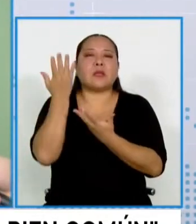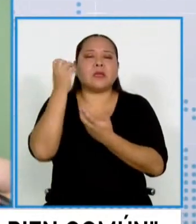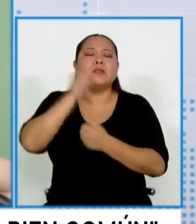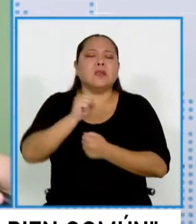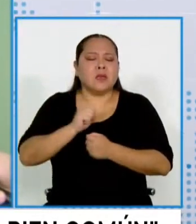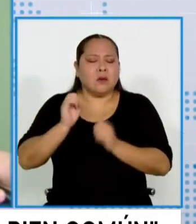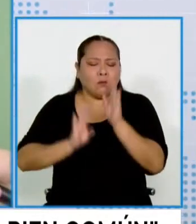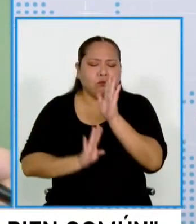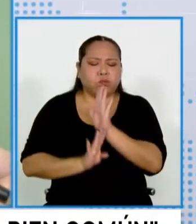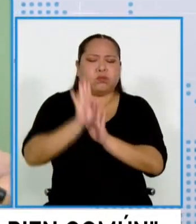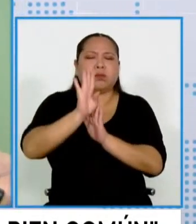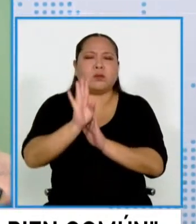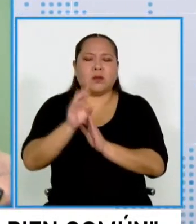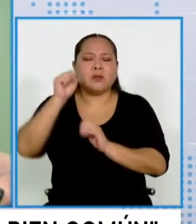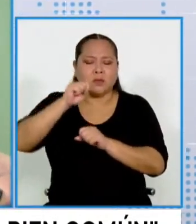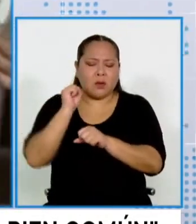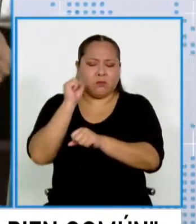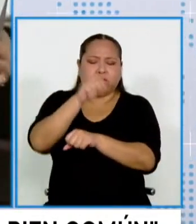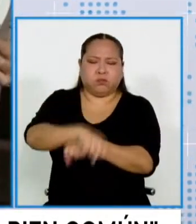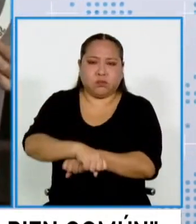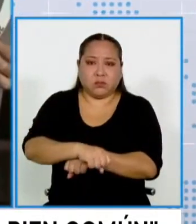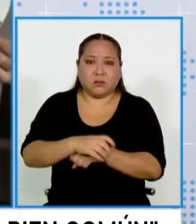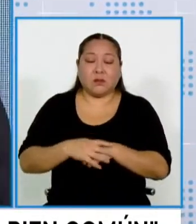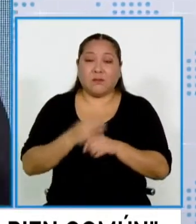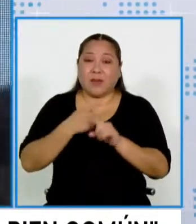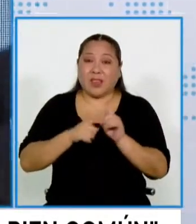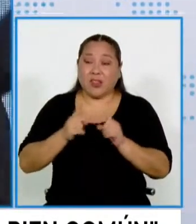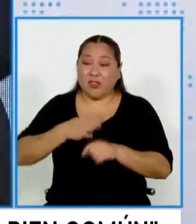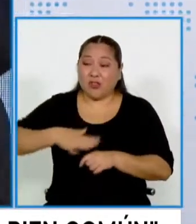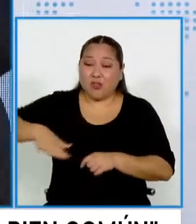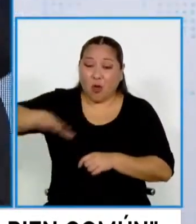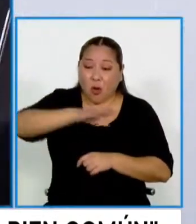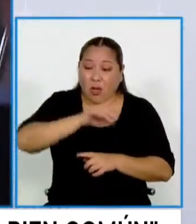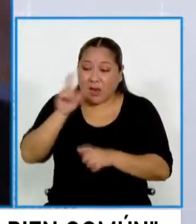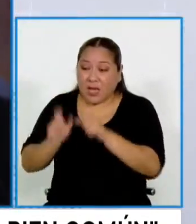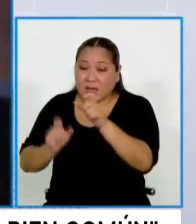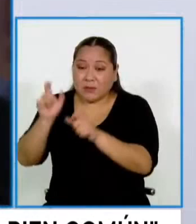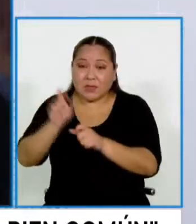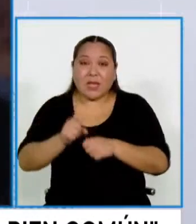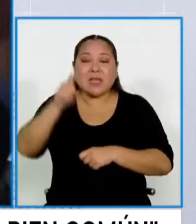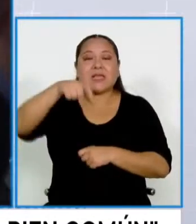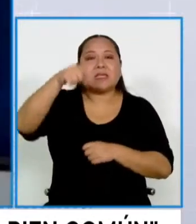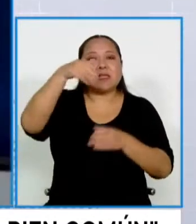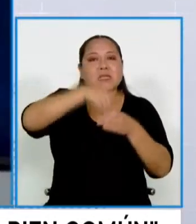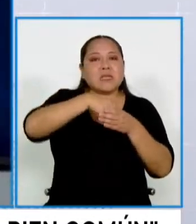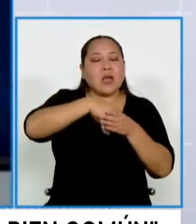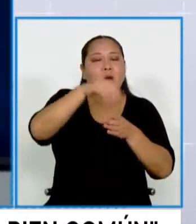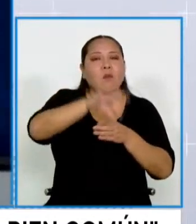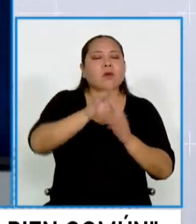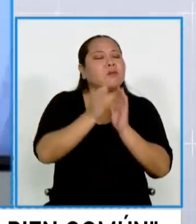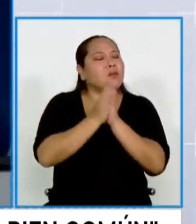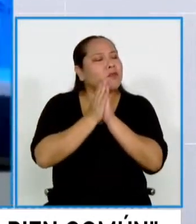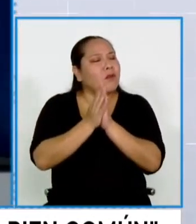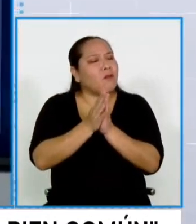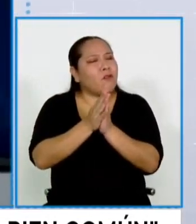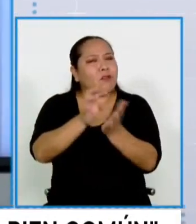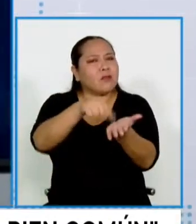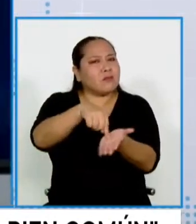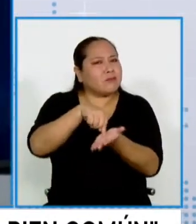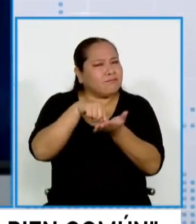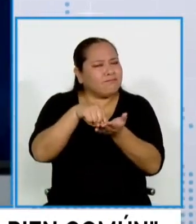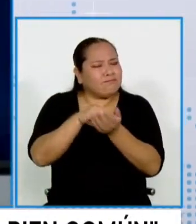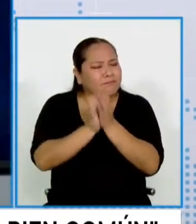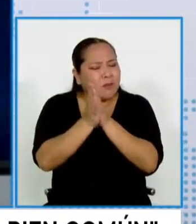pero todo ciudadano y ciudadana tiene que votar. Tenemos que insistir mucho en esto.